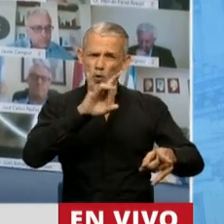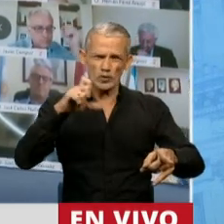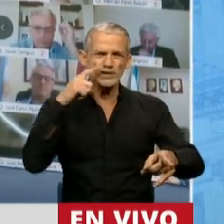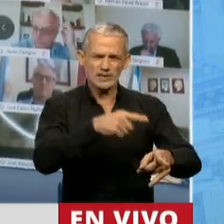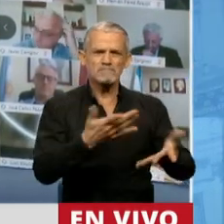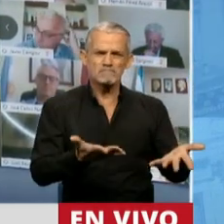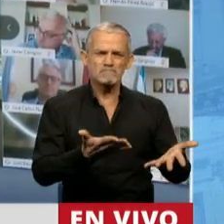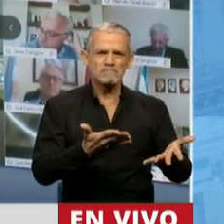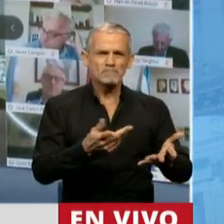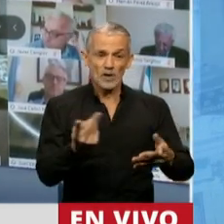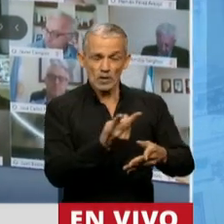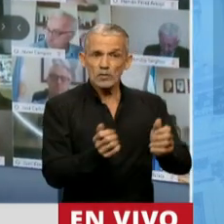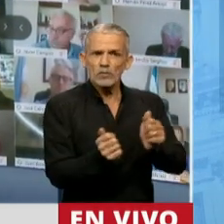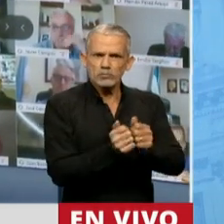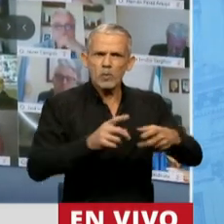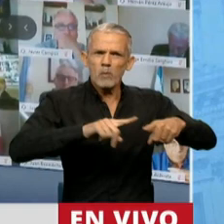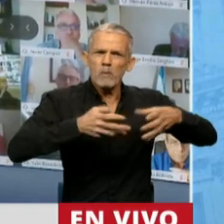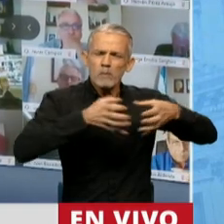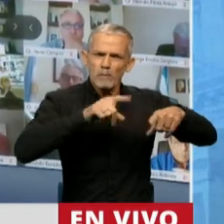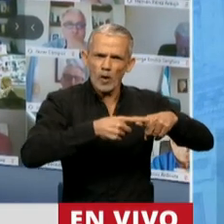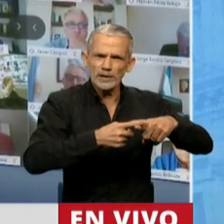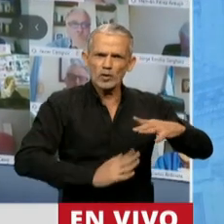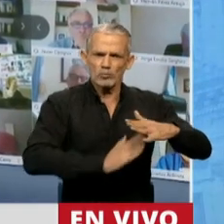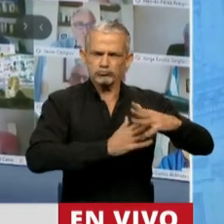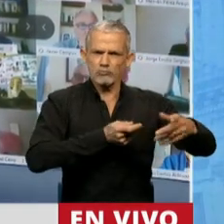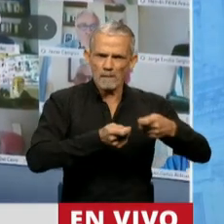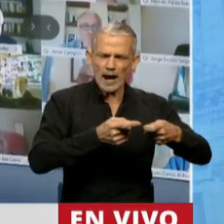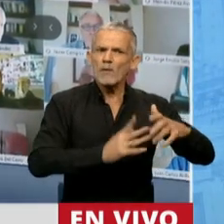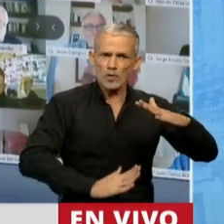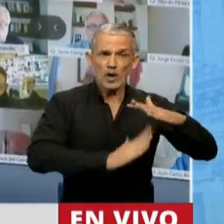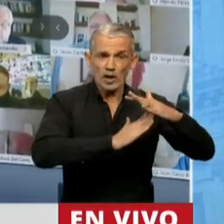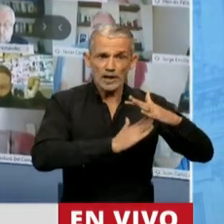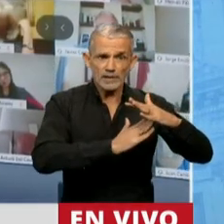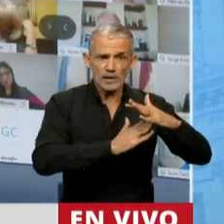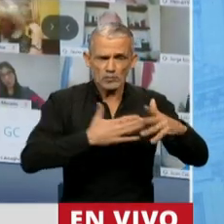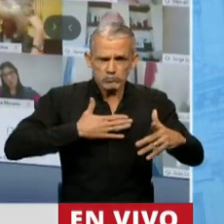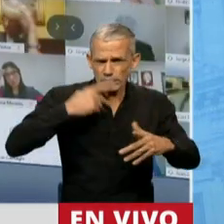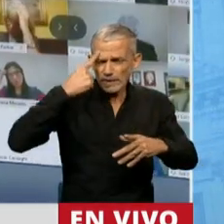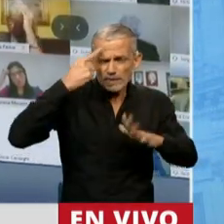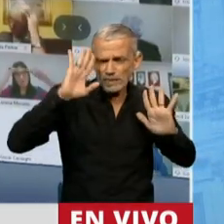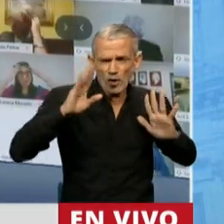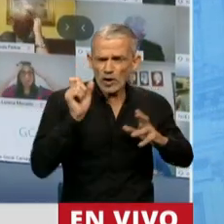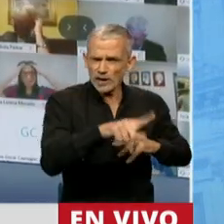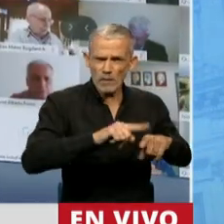conducía los destinos de su partido y quien lideraba su propia ideología.